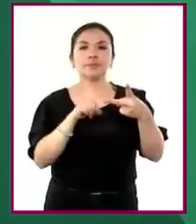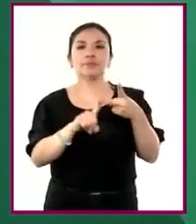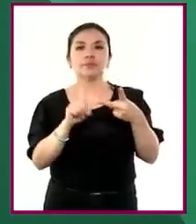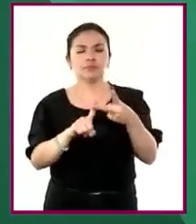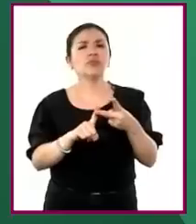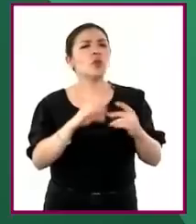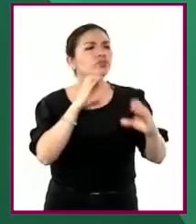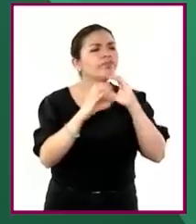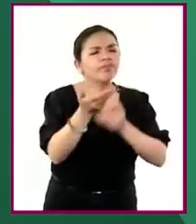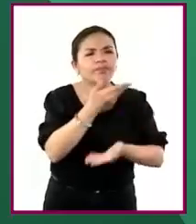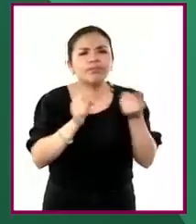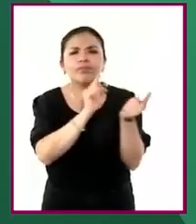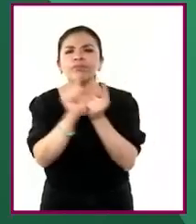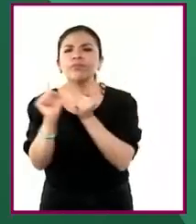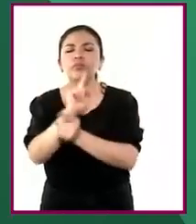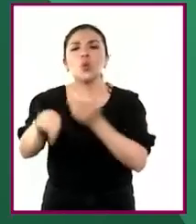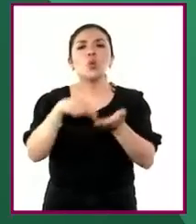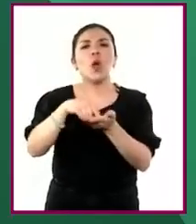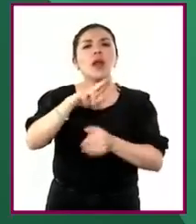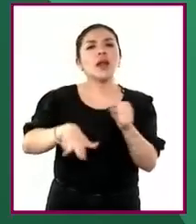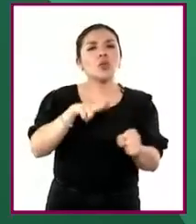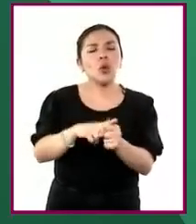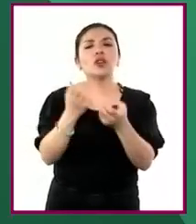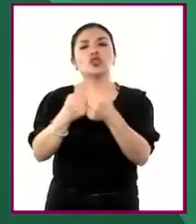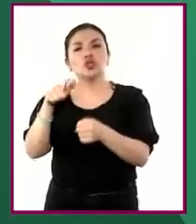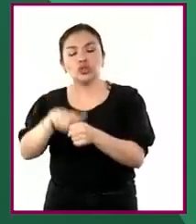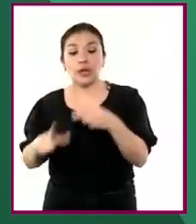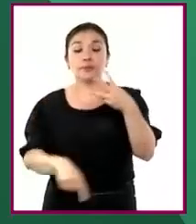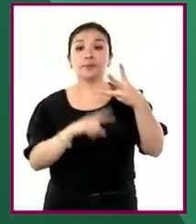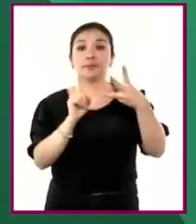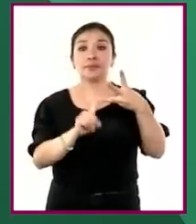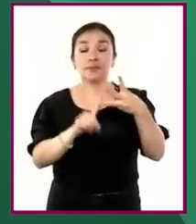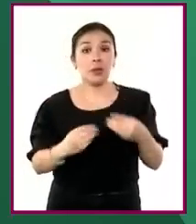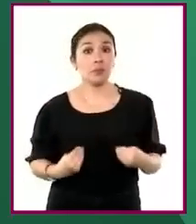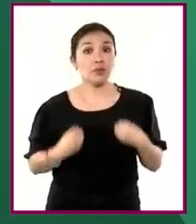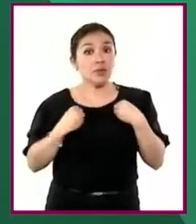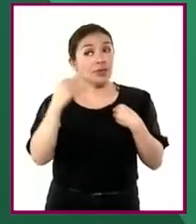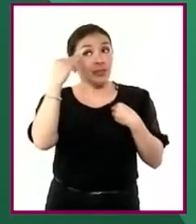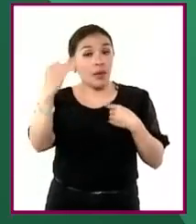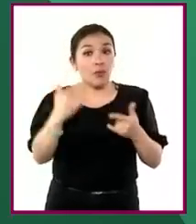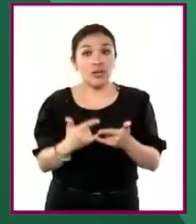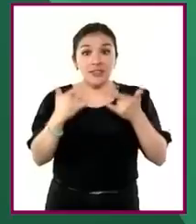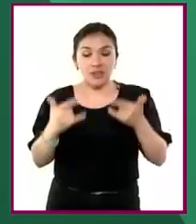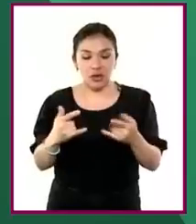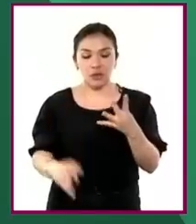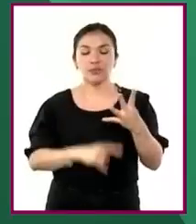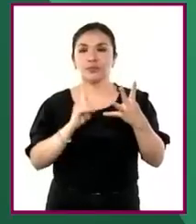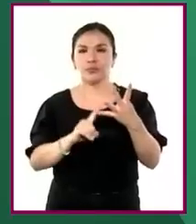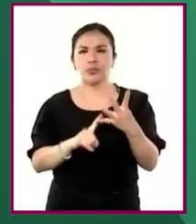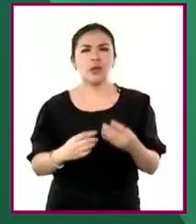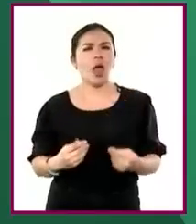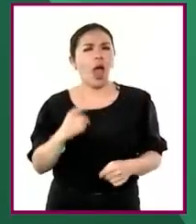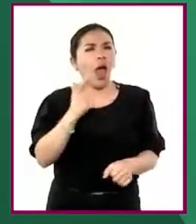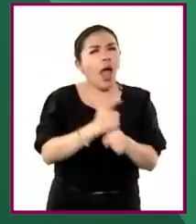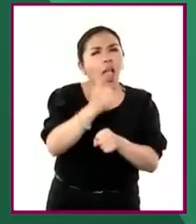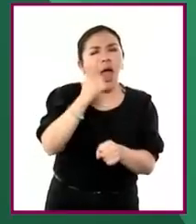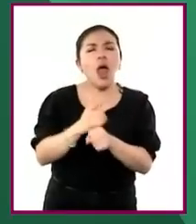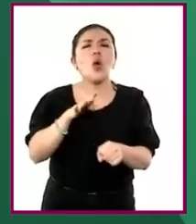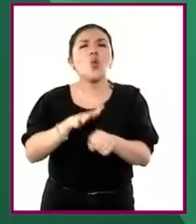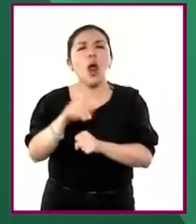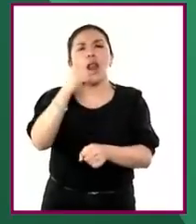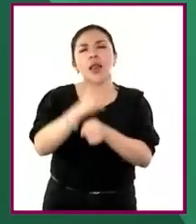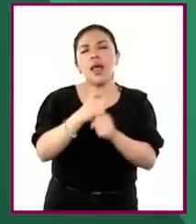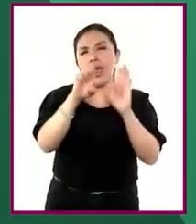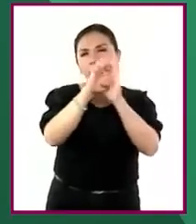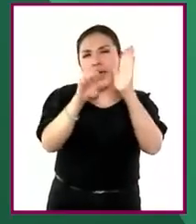Dos, interactuamos en un espacio natural y social. Tres, vivimos en un tiempo histórico. Cuatro, vivenciamos los principios